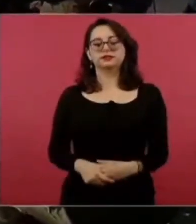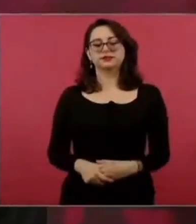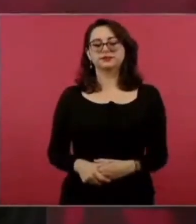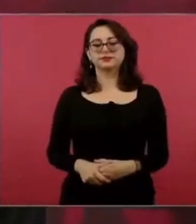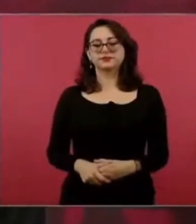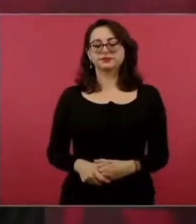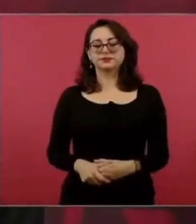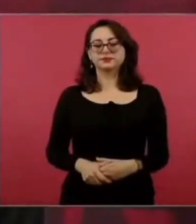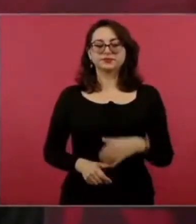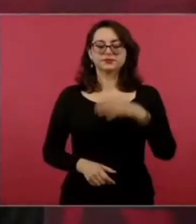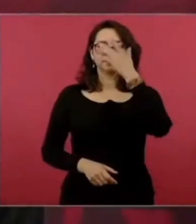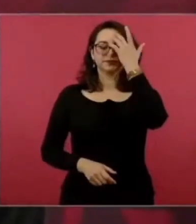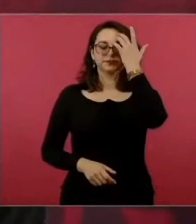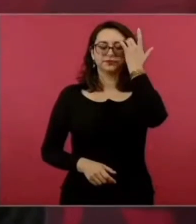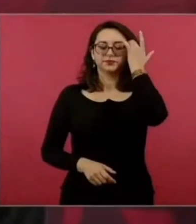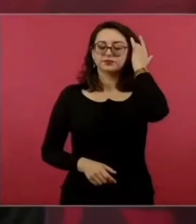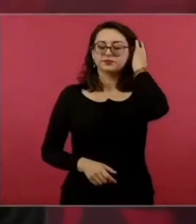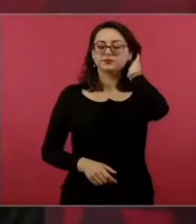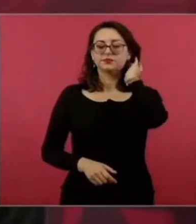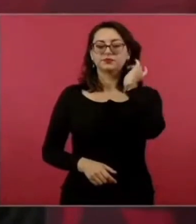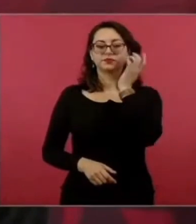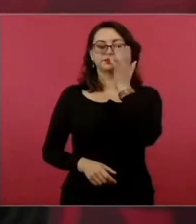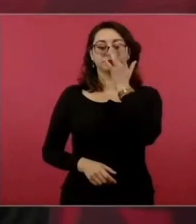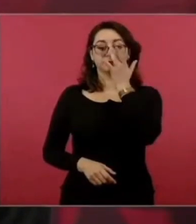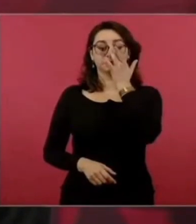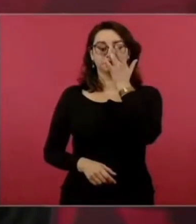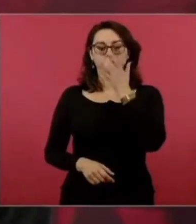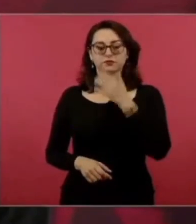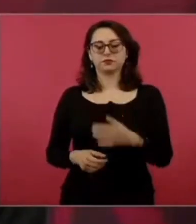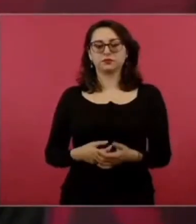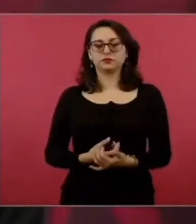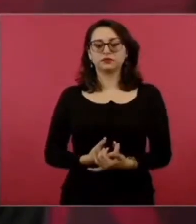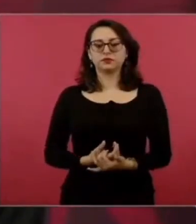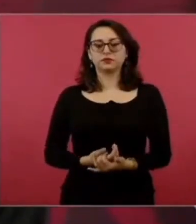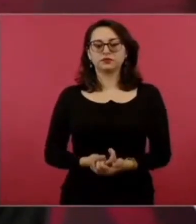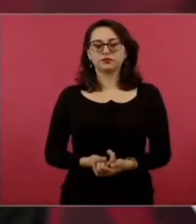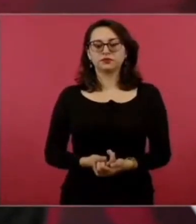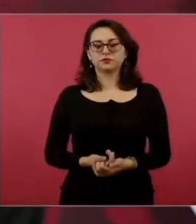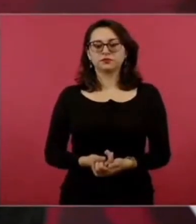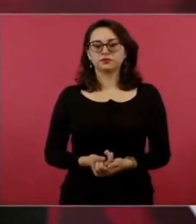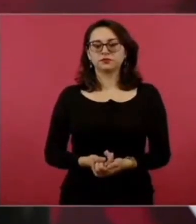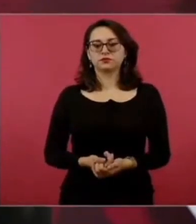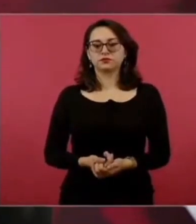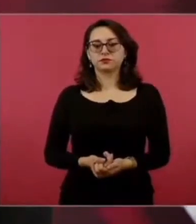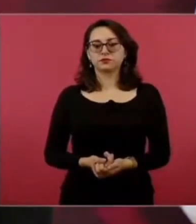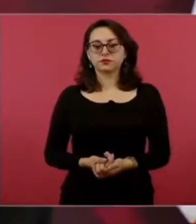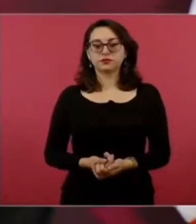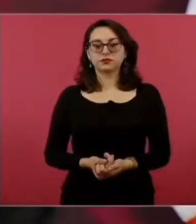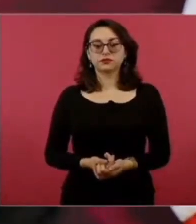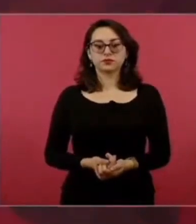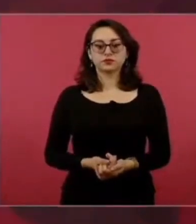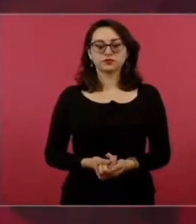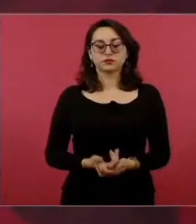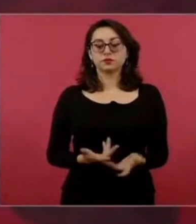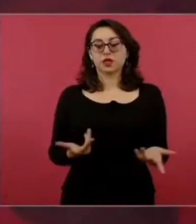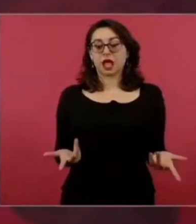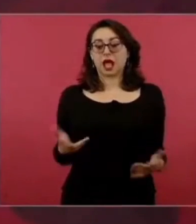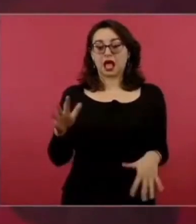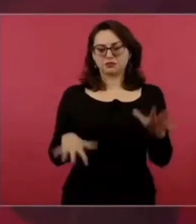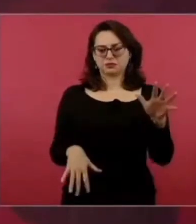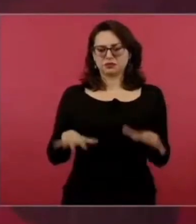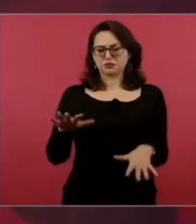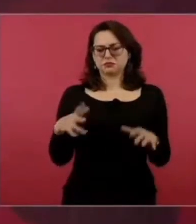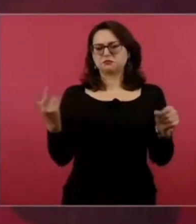Suele pasar que nos vamos al extranjero,